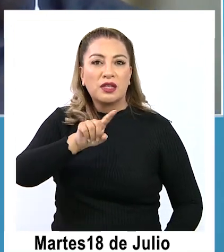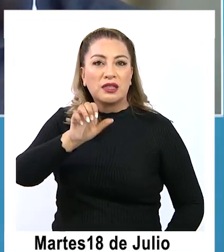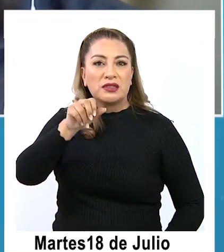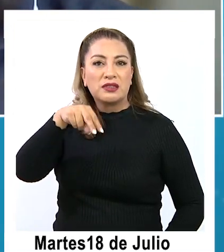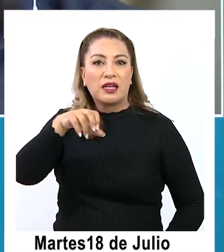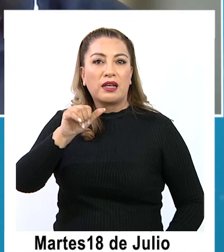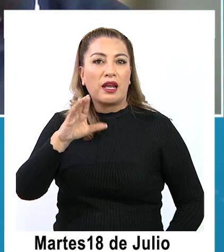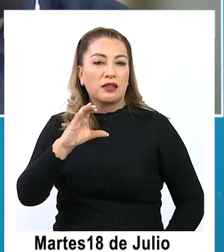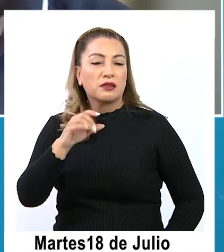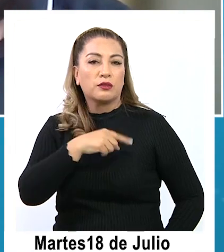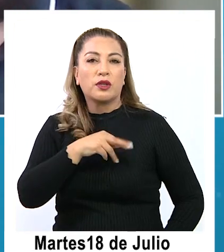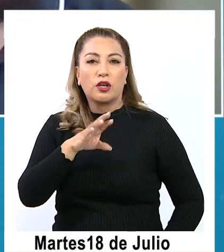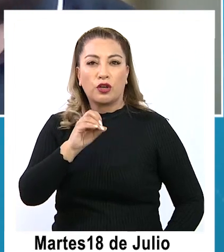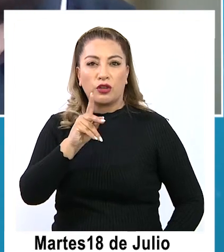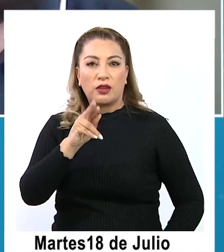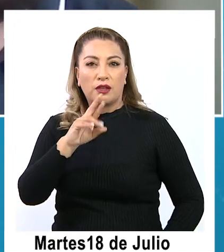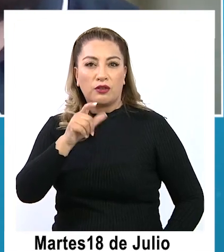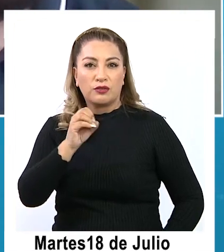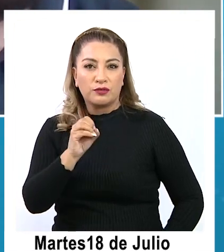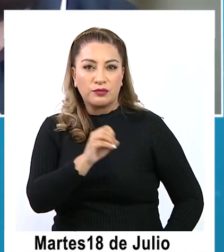Tarapacá, Rodrigo Cortés.